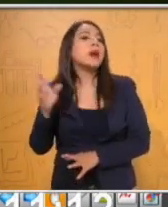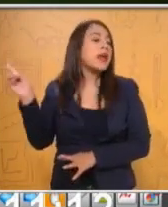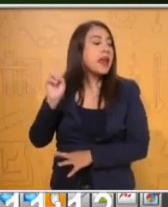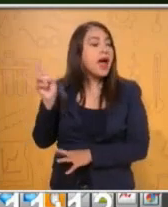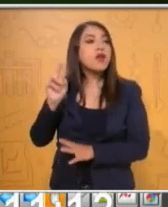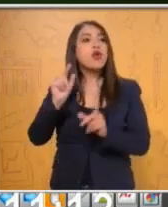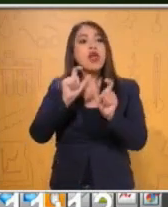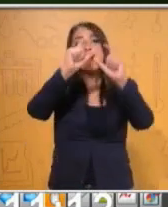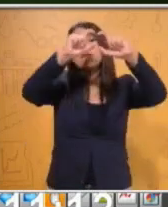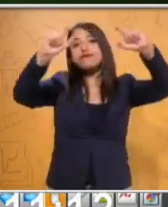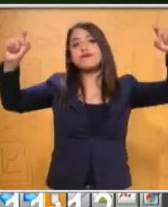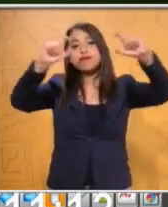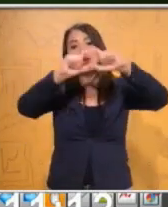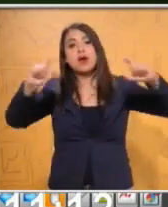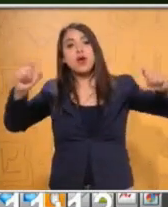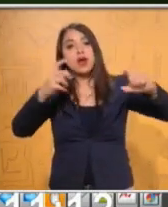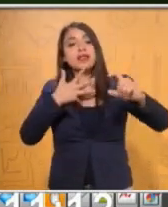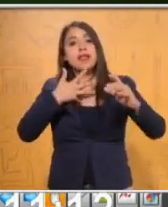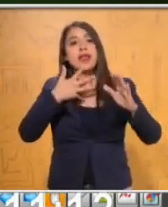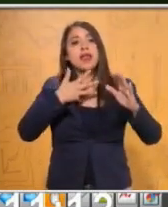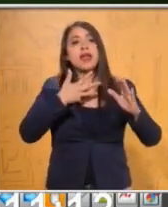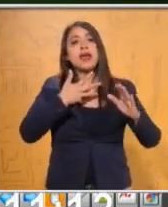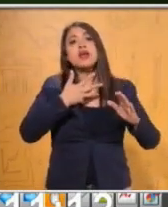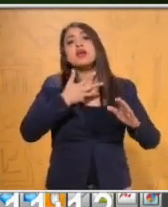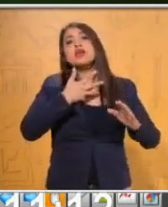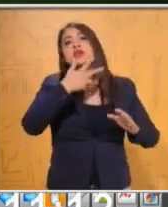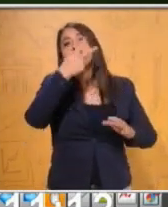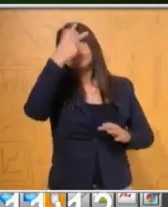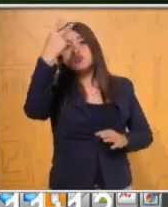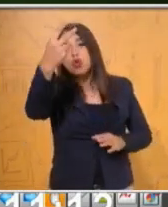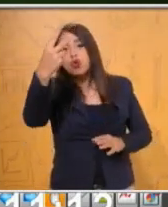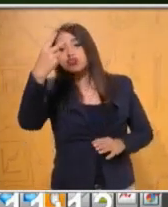con los últimos cuatro de dos en dos, desapareció.